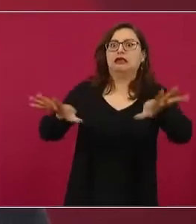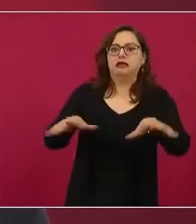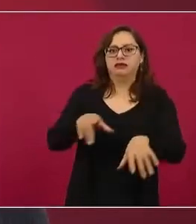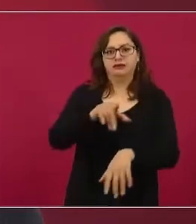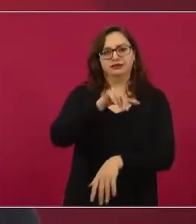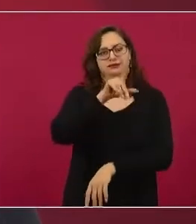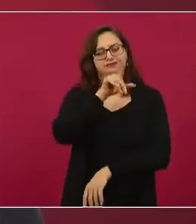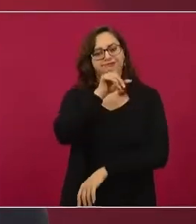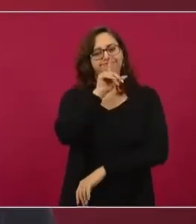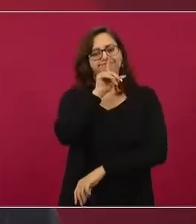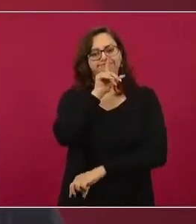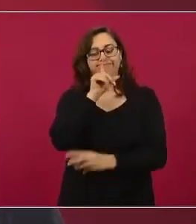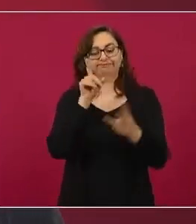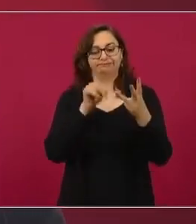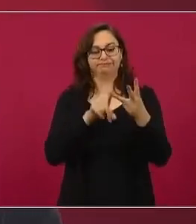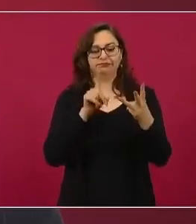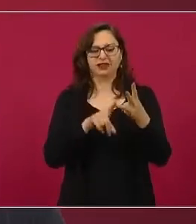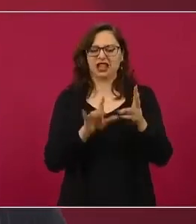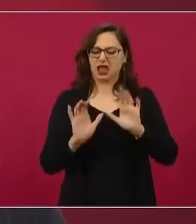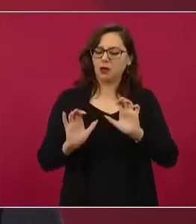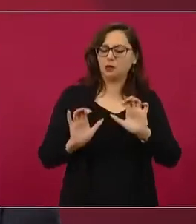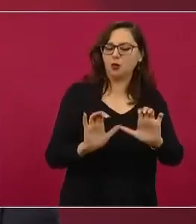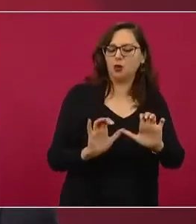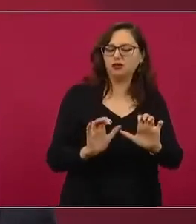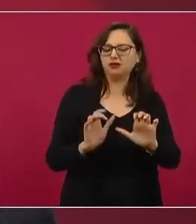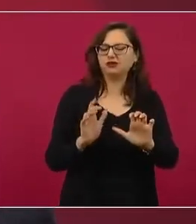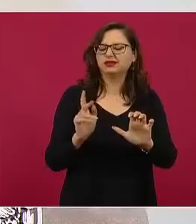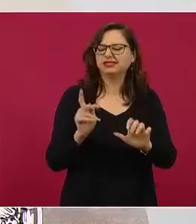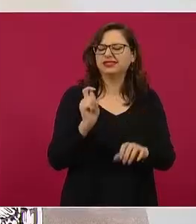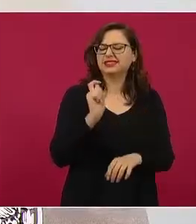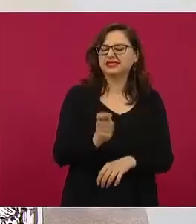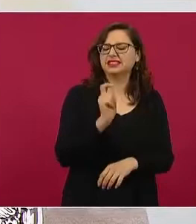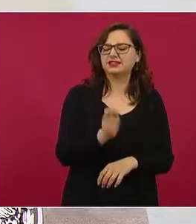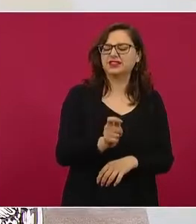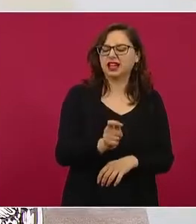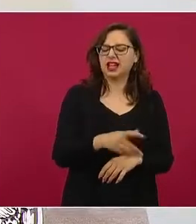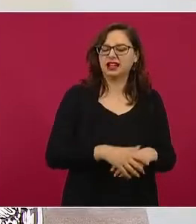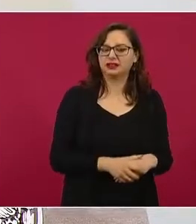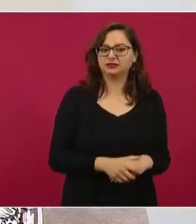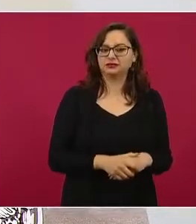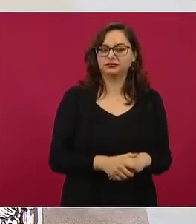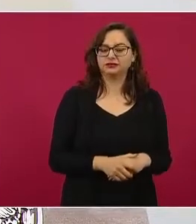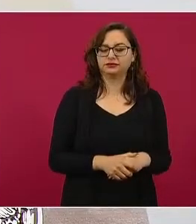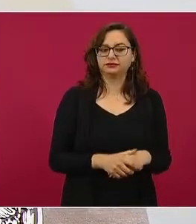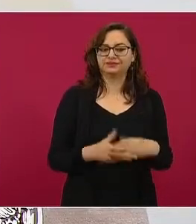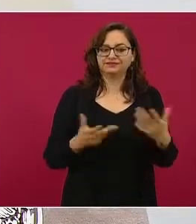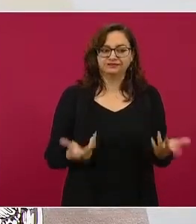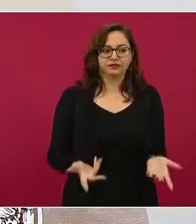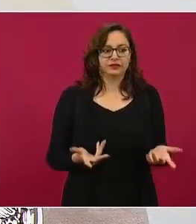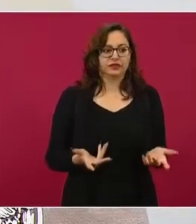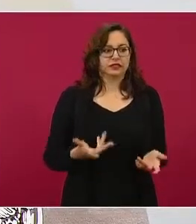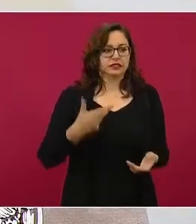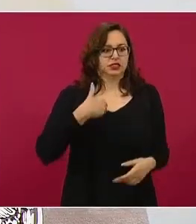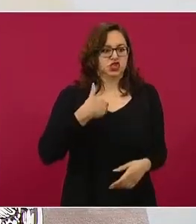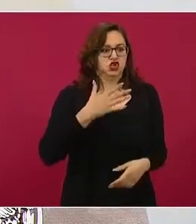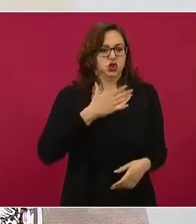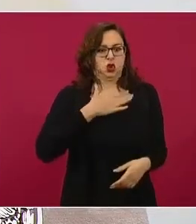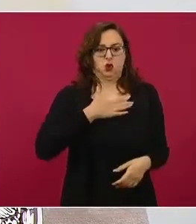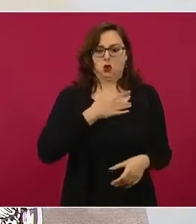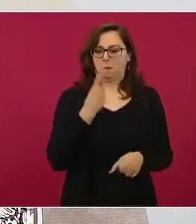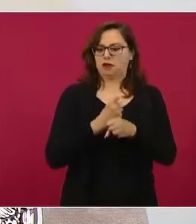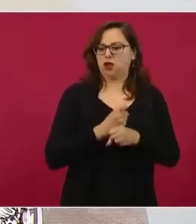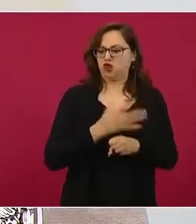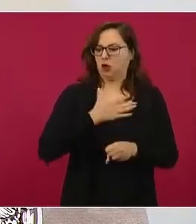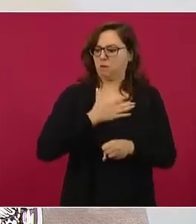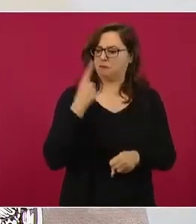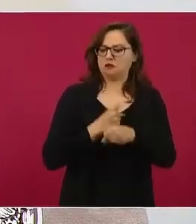retomo la pregunta, empujar en el caso de la pandemia significa apresurarnos a buscar los recursos para